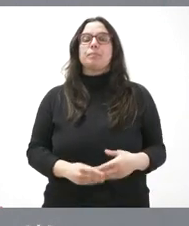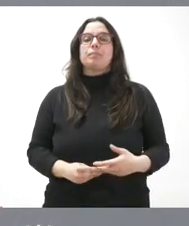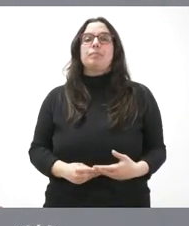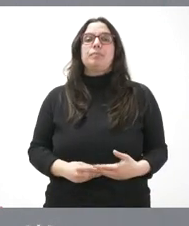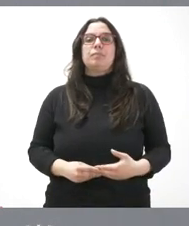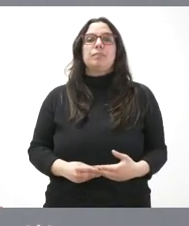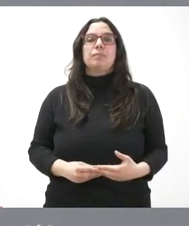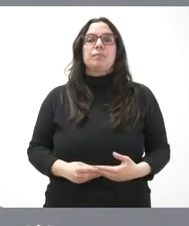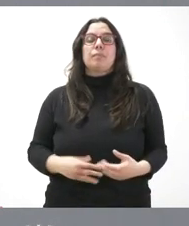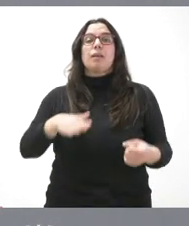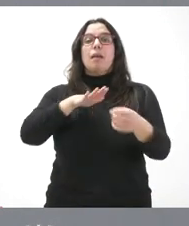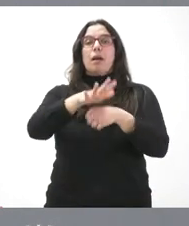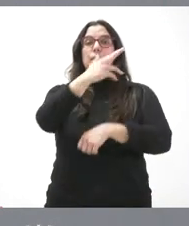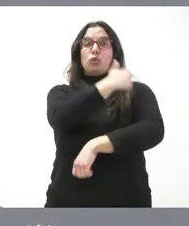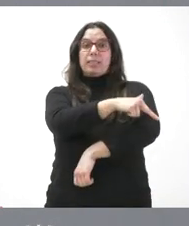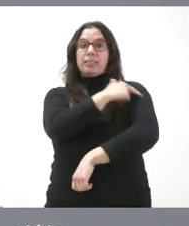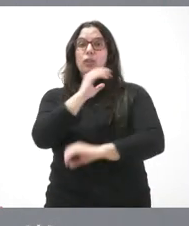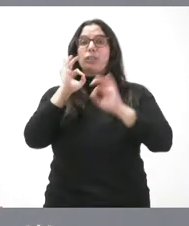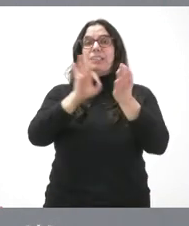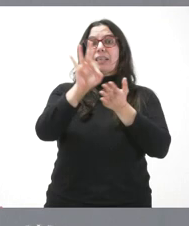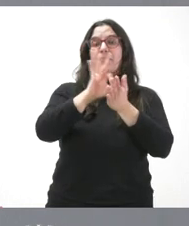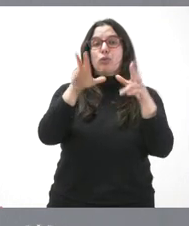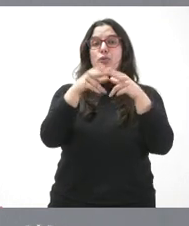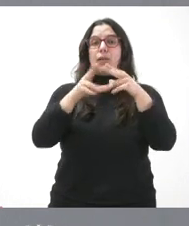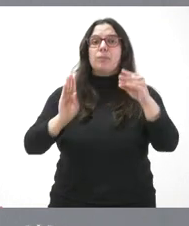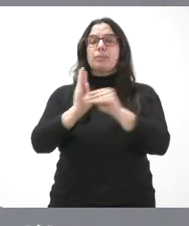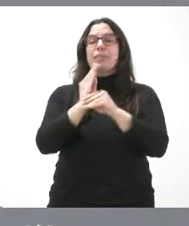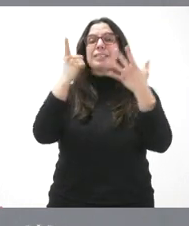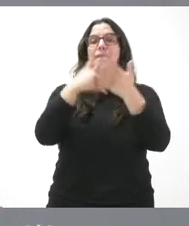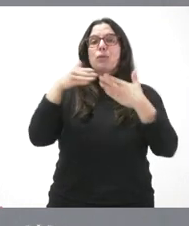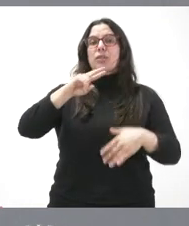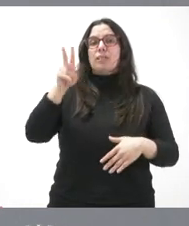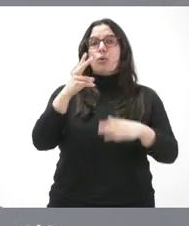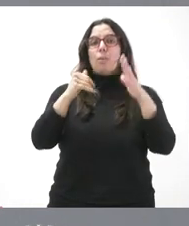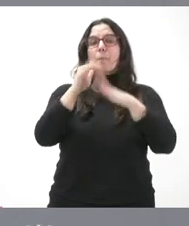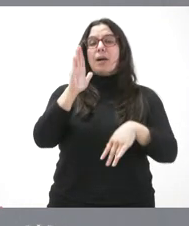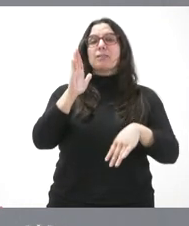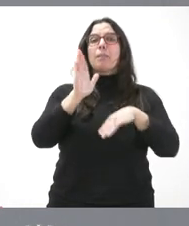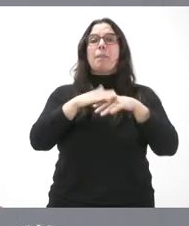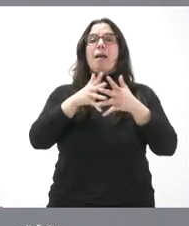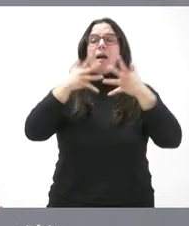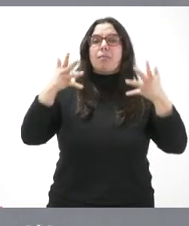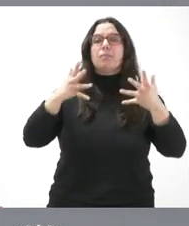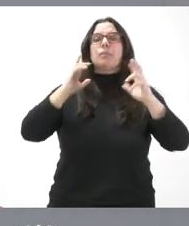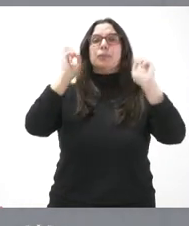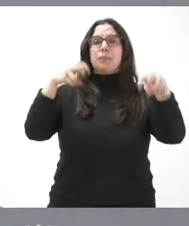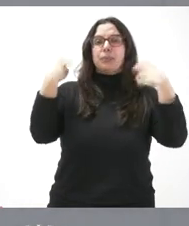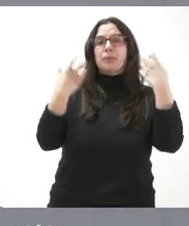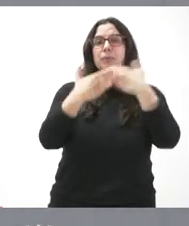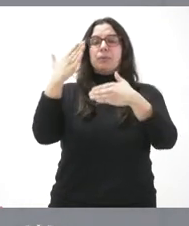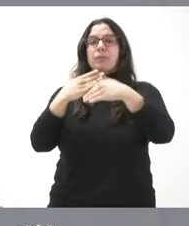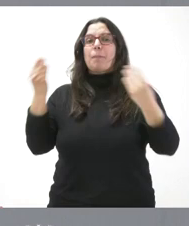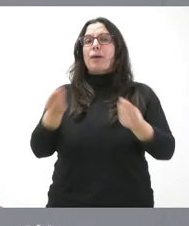ámbito sanitario de servicios sociales se destinan más de seis millones de euros para ampliar, innovar y mejorar la prestación de los